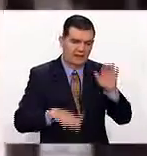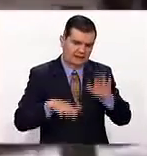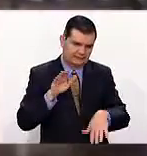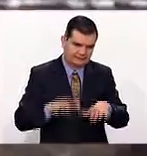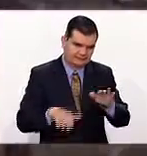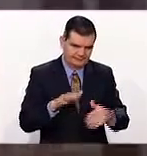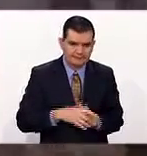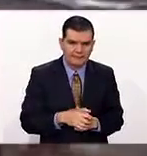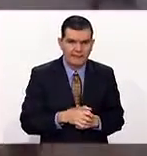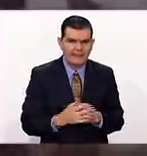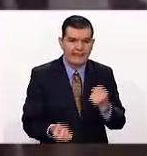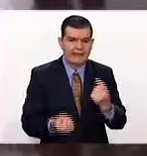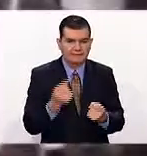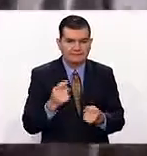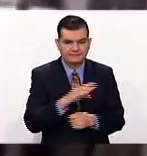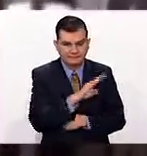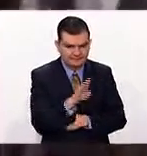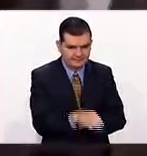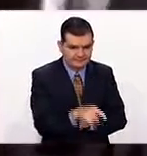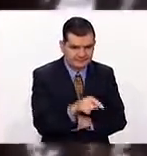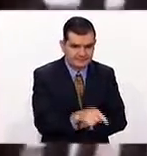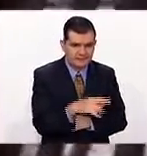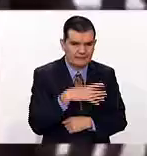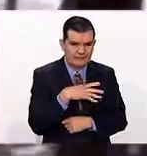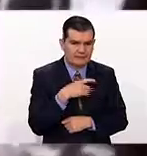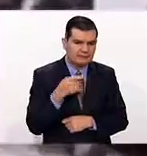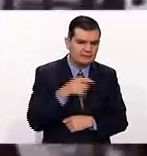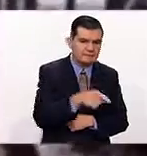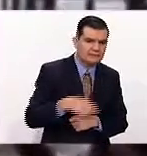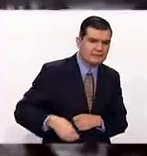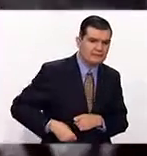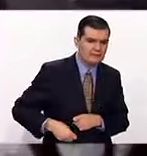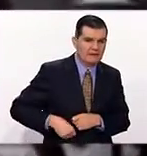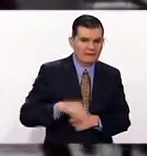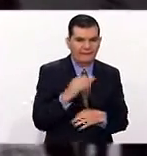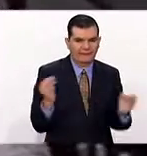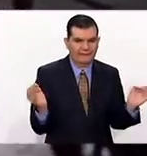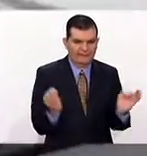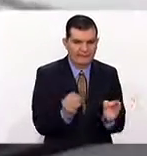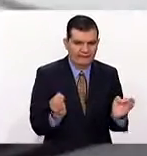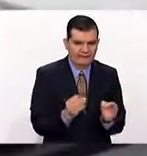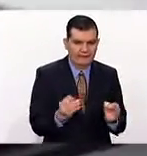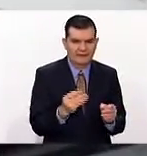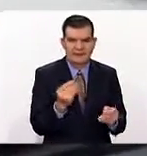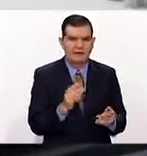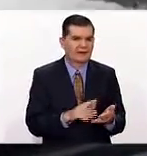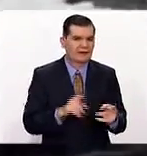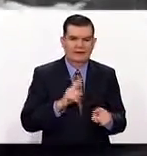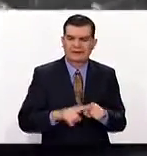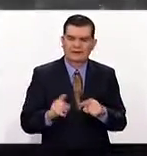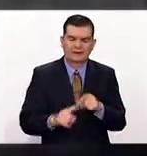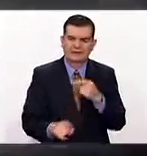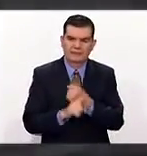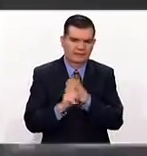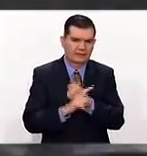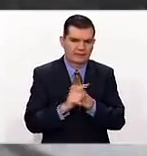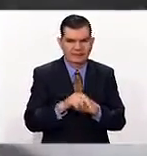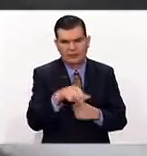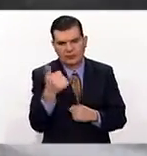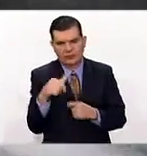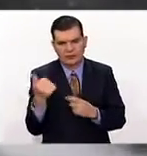alguna persona fallece y le atribuyen las causas al frío y muchas veces son otras complicaciones.